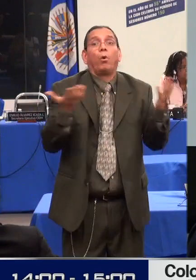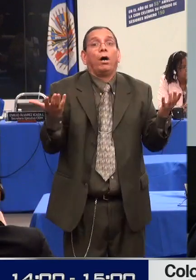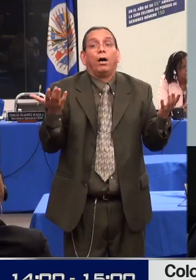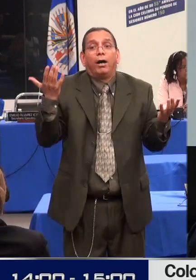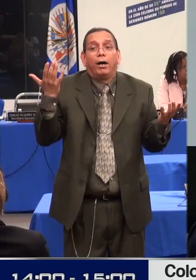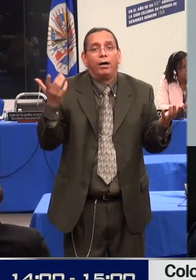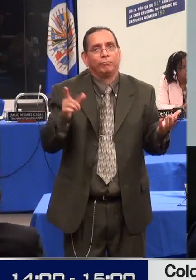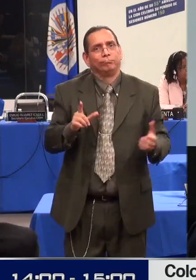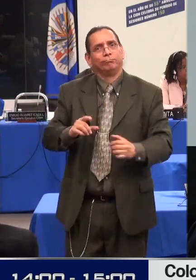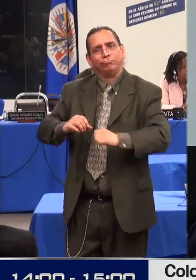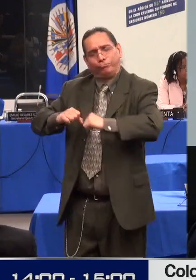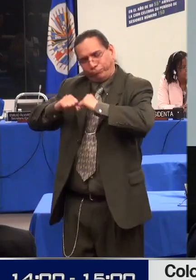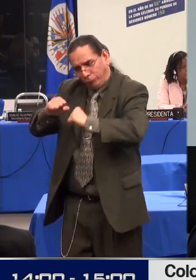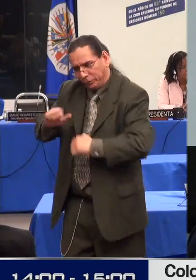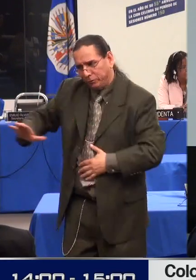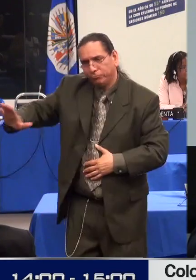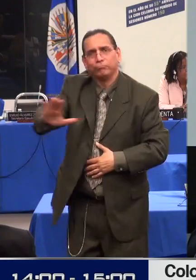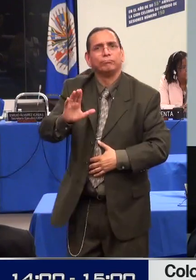Muchas gracias.